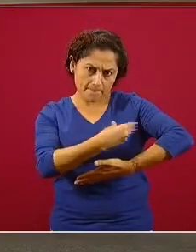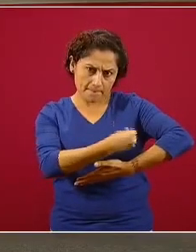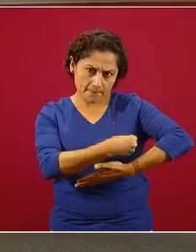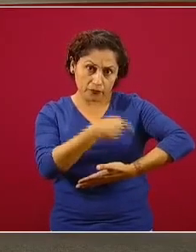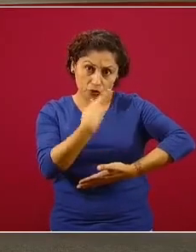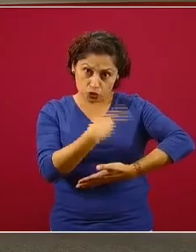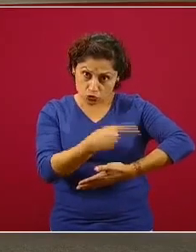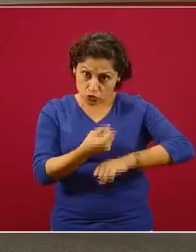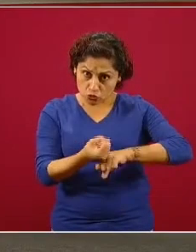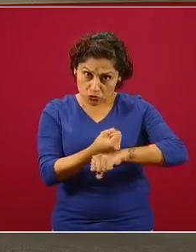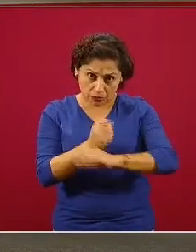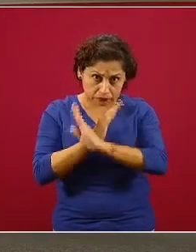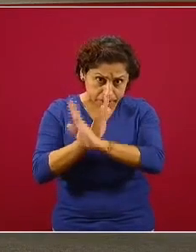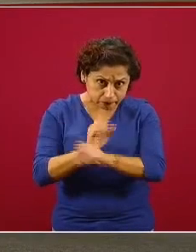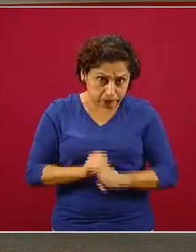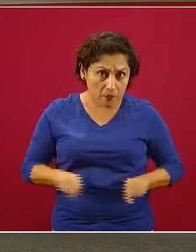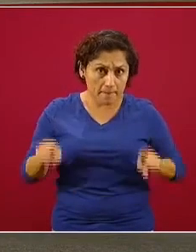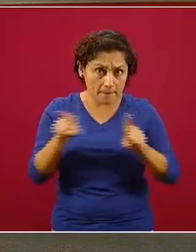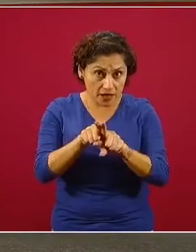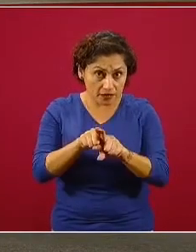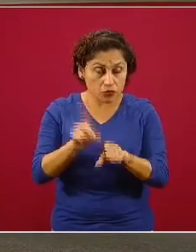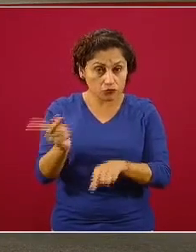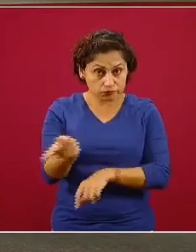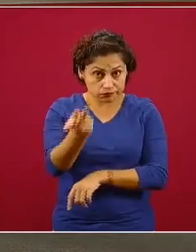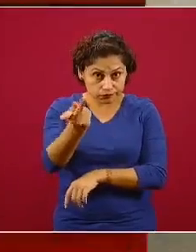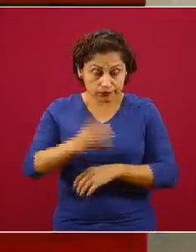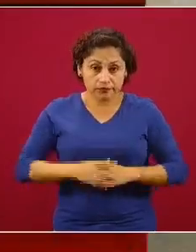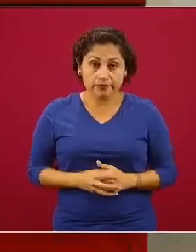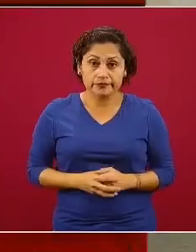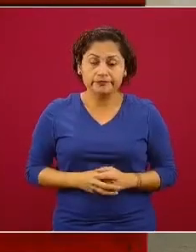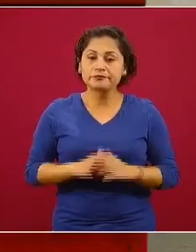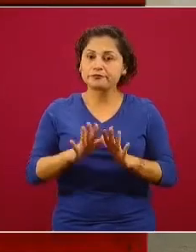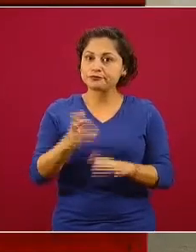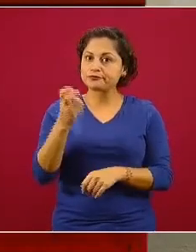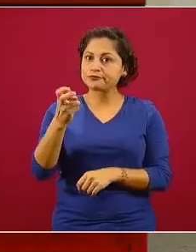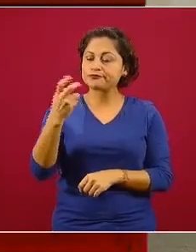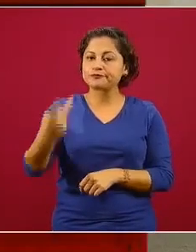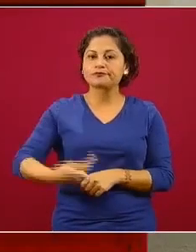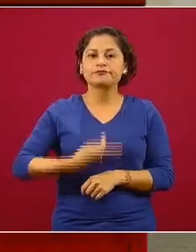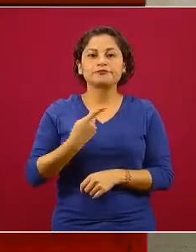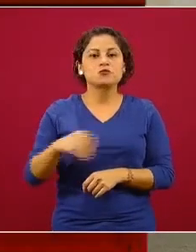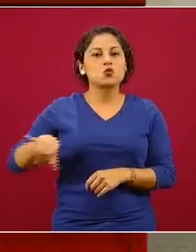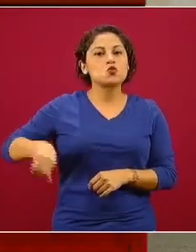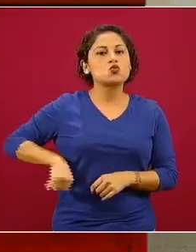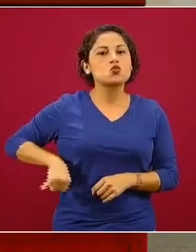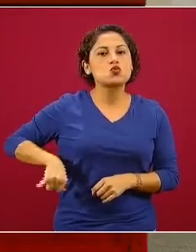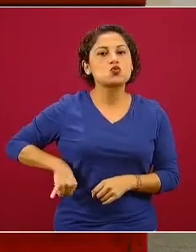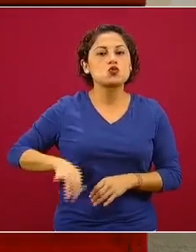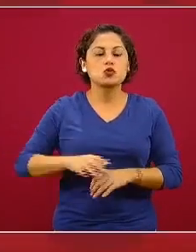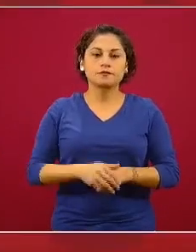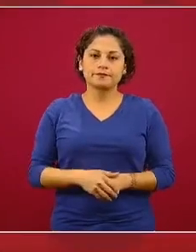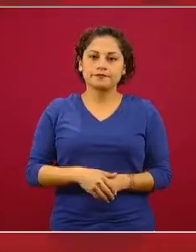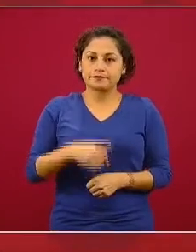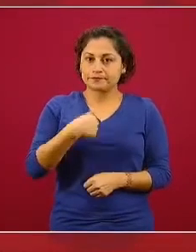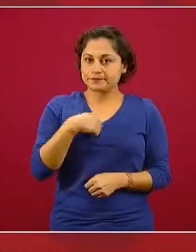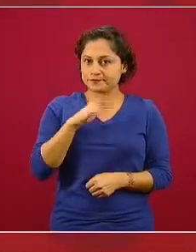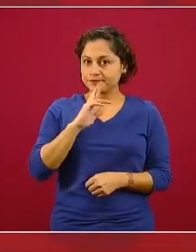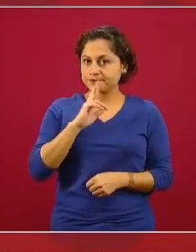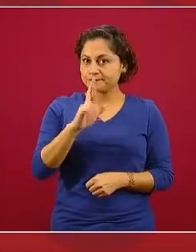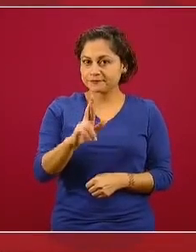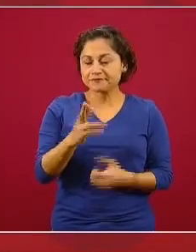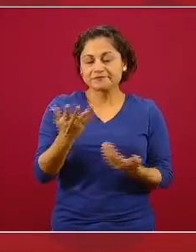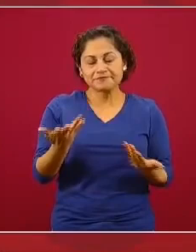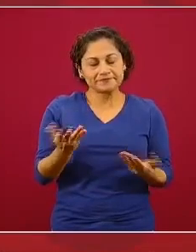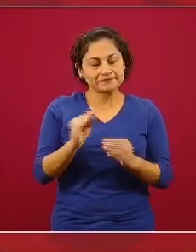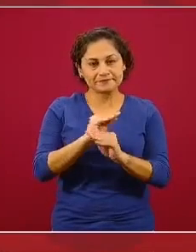Gracias. Muchas gracias, Olivia. Es una pregunta muy interesante. La respuesta franca es que no se sabe todavía.